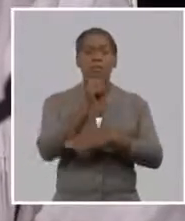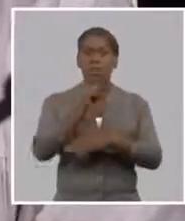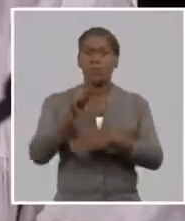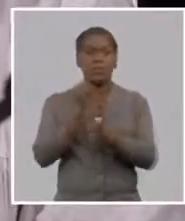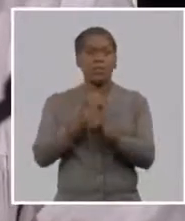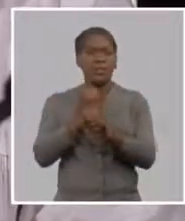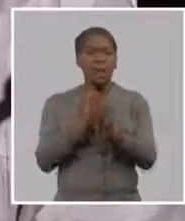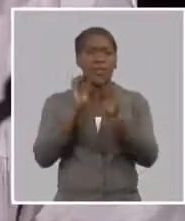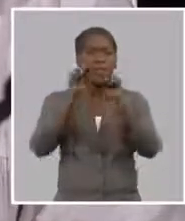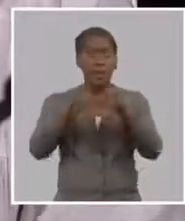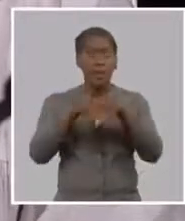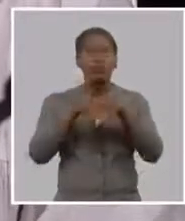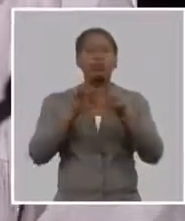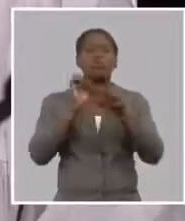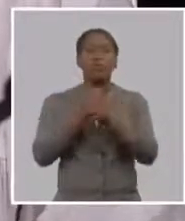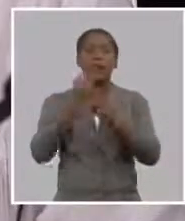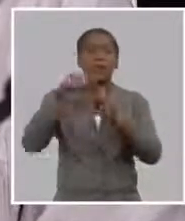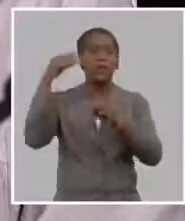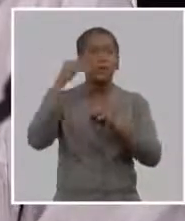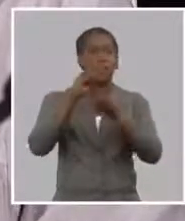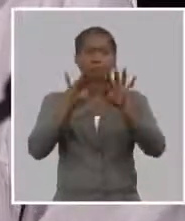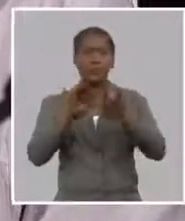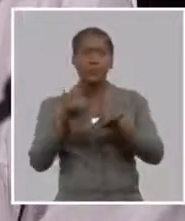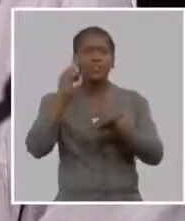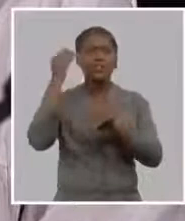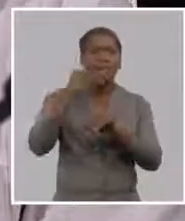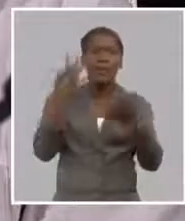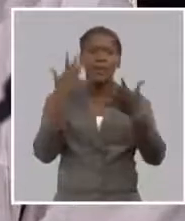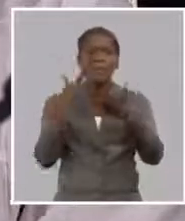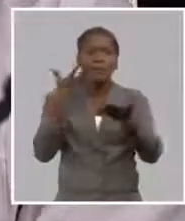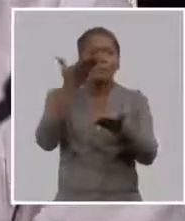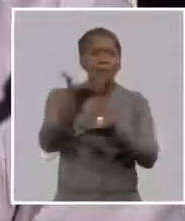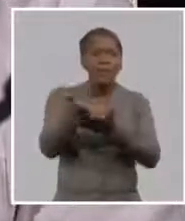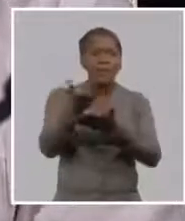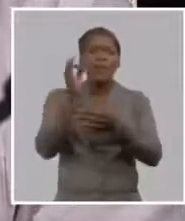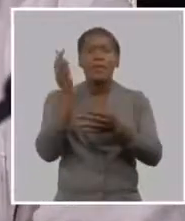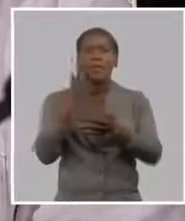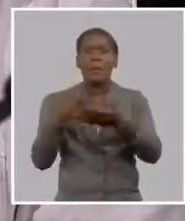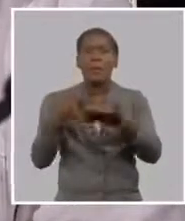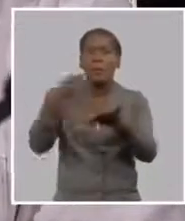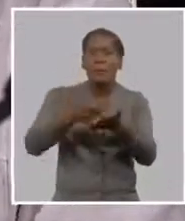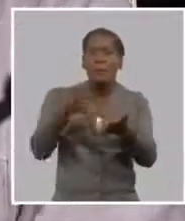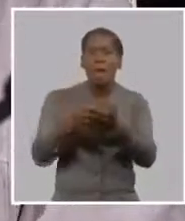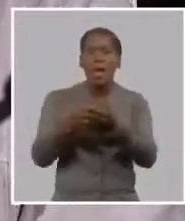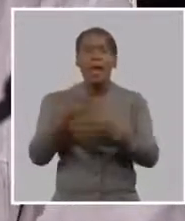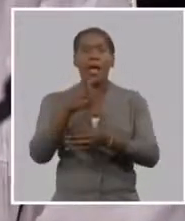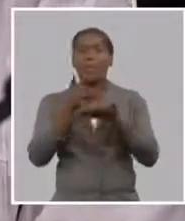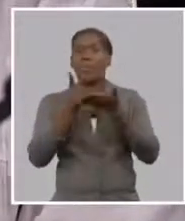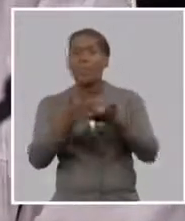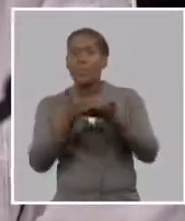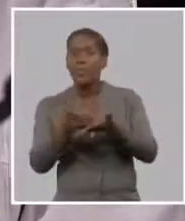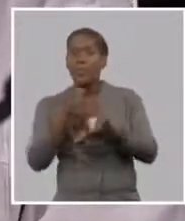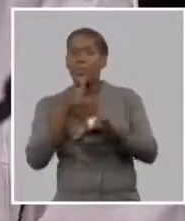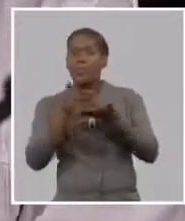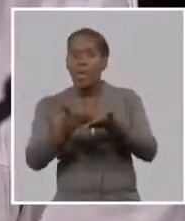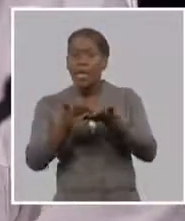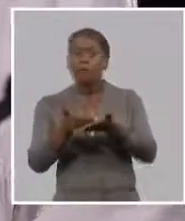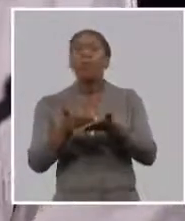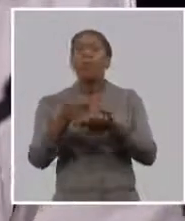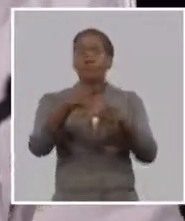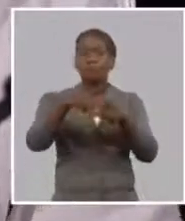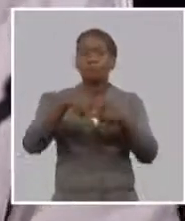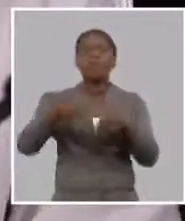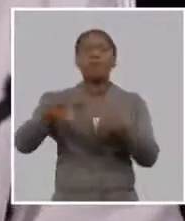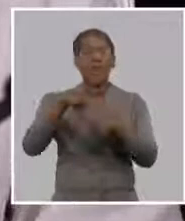pero que bueno la red de intermediación los que venden el seguro los que van al campo van a los